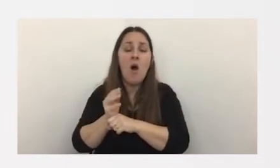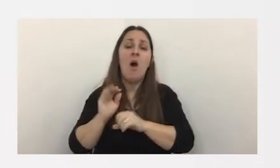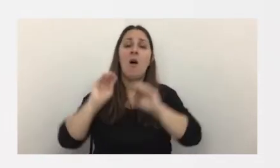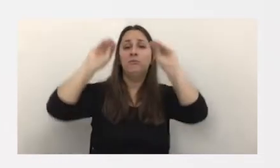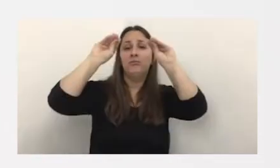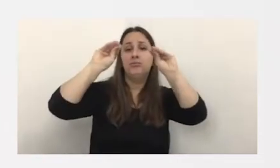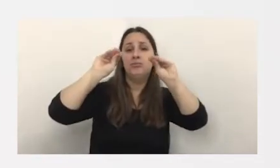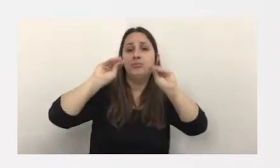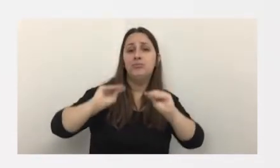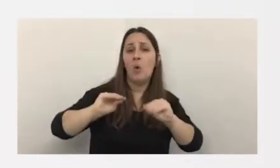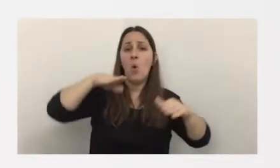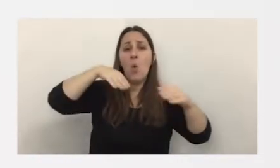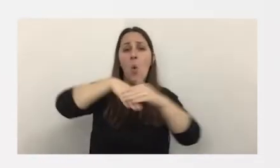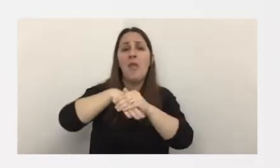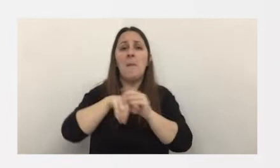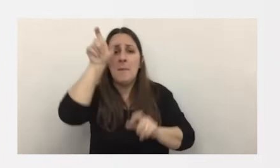acumulados y a disposición